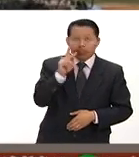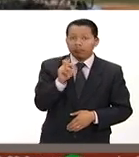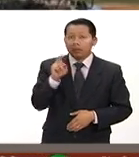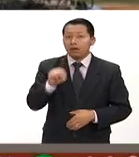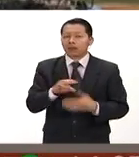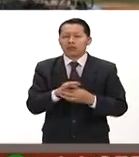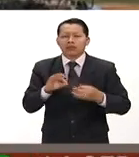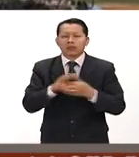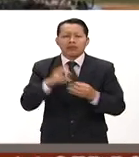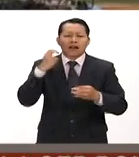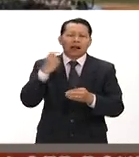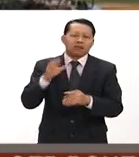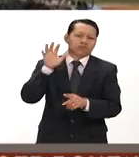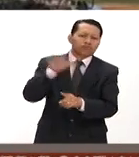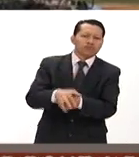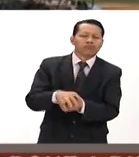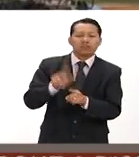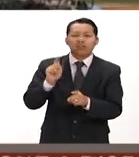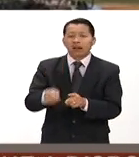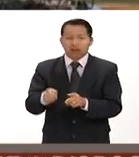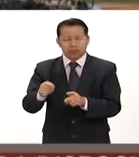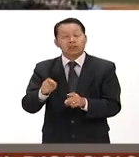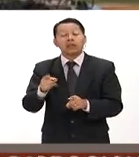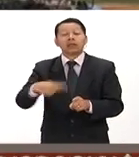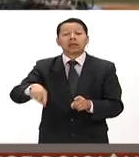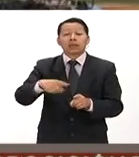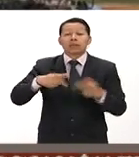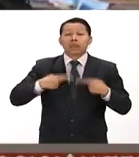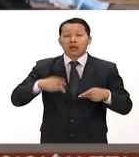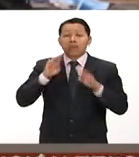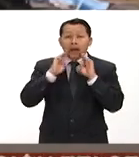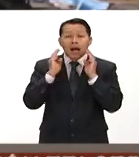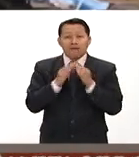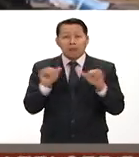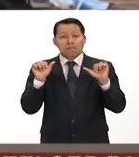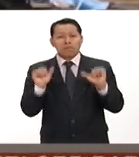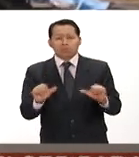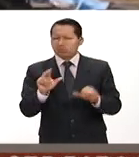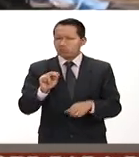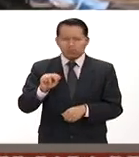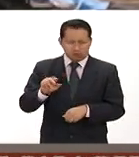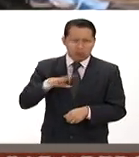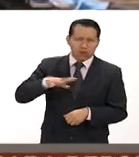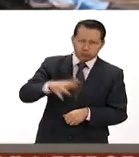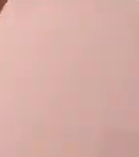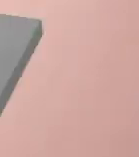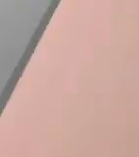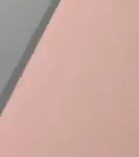este ataque no quedará impune y expresó sus condolencias para los familiares de los fallecidos.